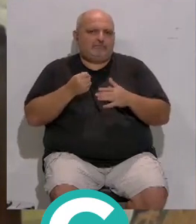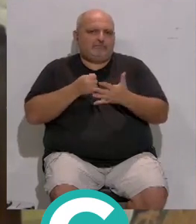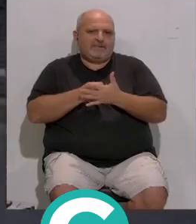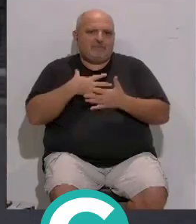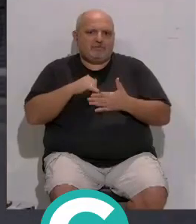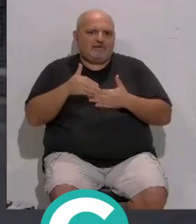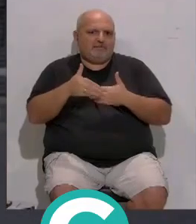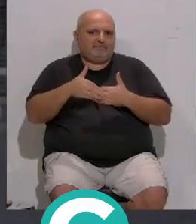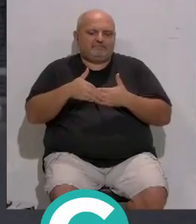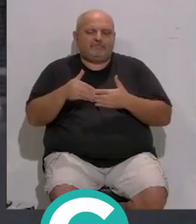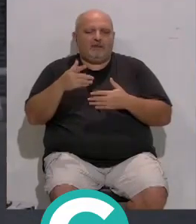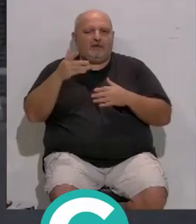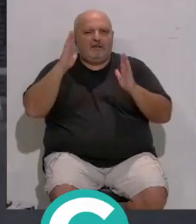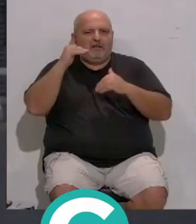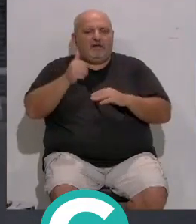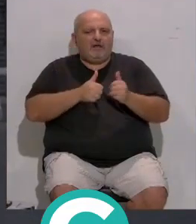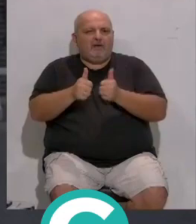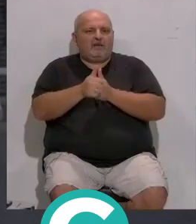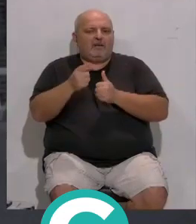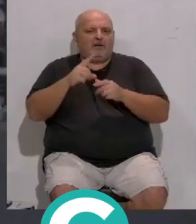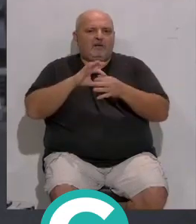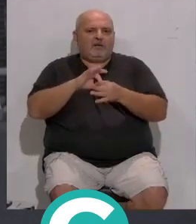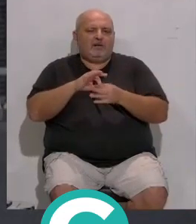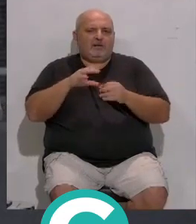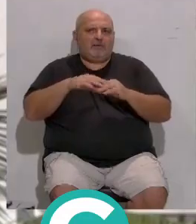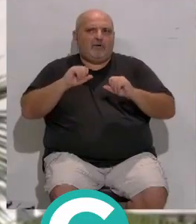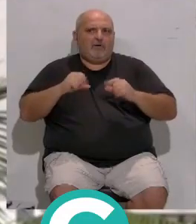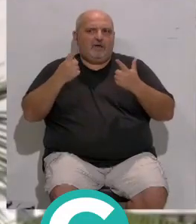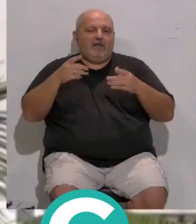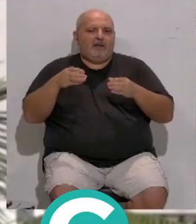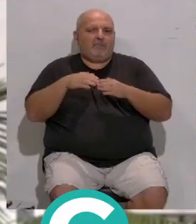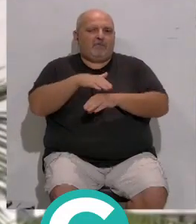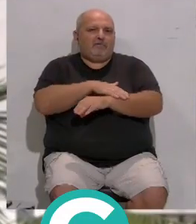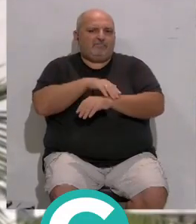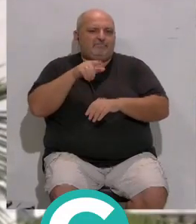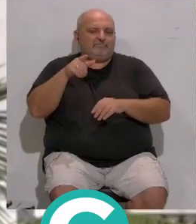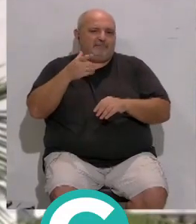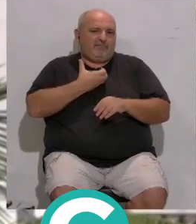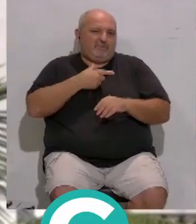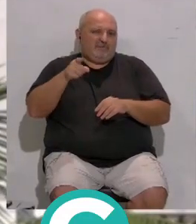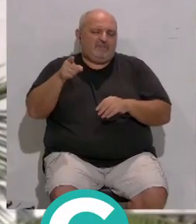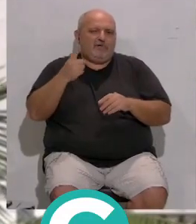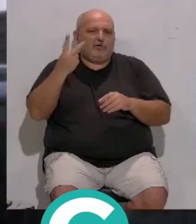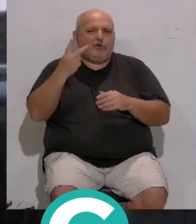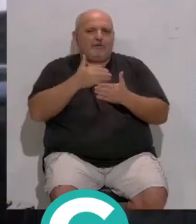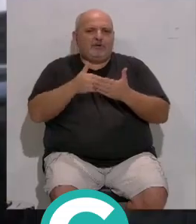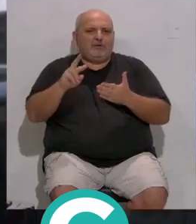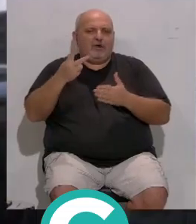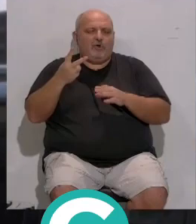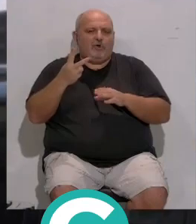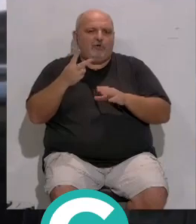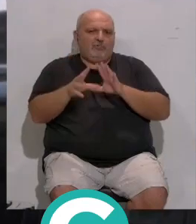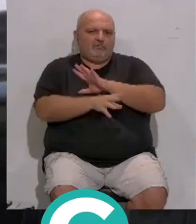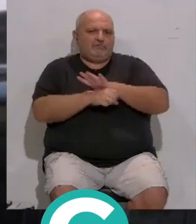brevedad posible. Para atender a esta prioridad... ...y darle un impulso definitivo... ...el equipo de gobierno ha decidido... ...dotar al proyecto... ...de 2 millones de euros